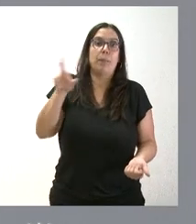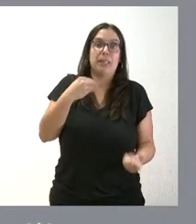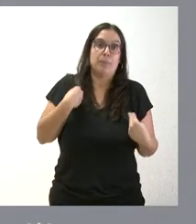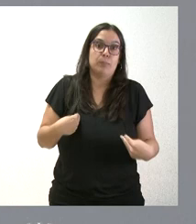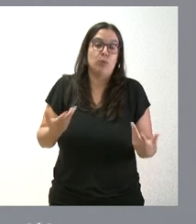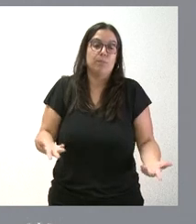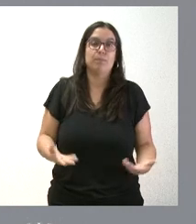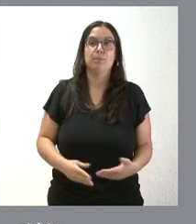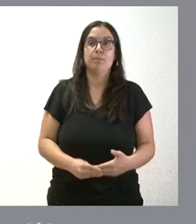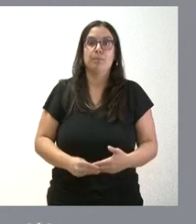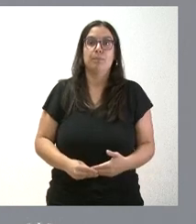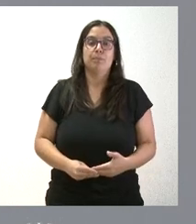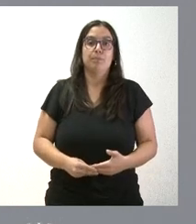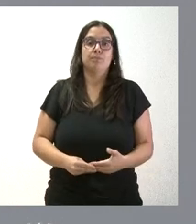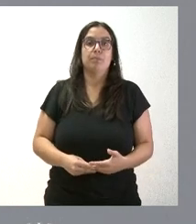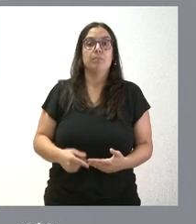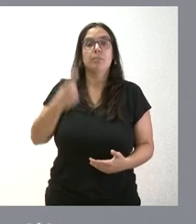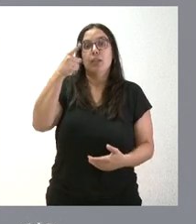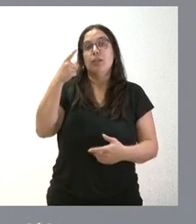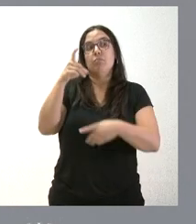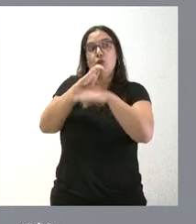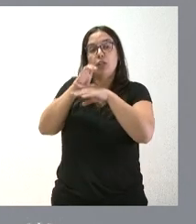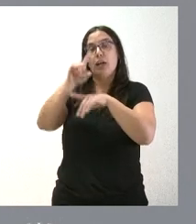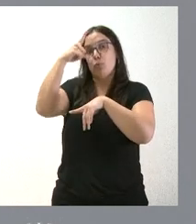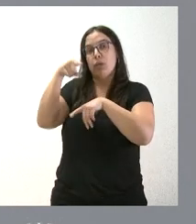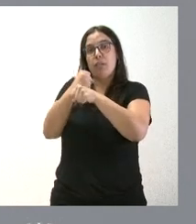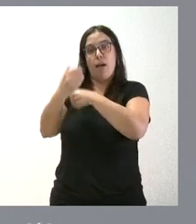es lo que le transmito y es en que está trabajando la Consejería de Cultura.